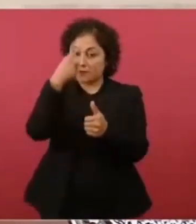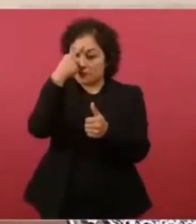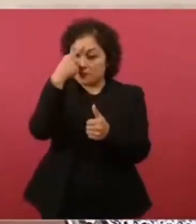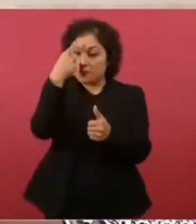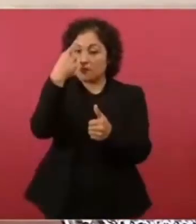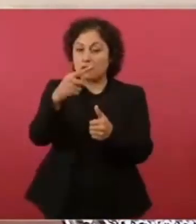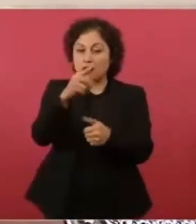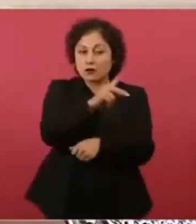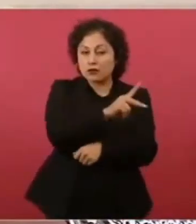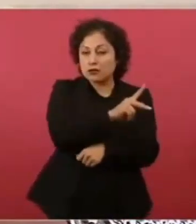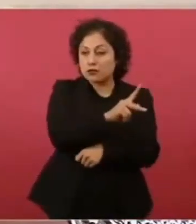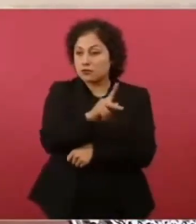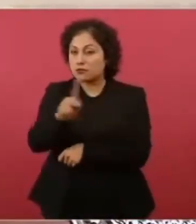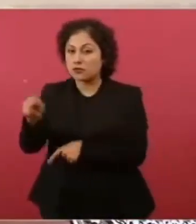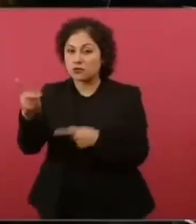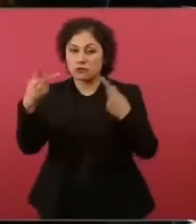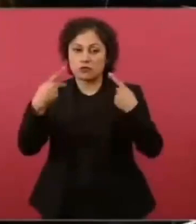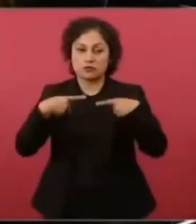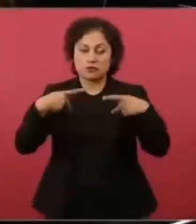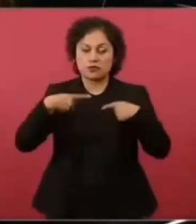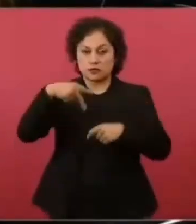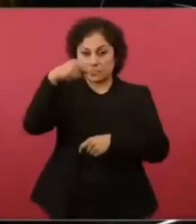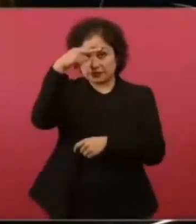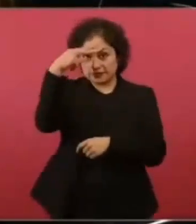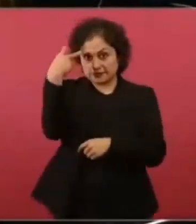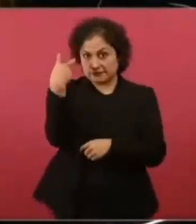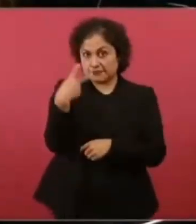mexicanos, el interés público.